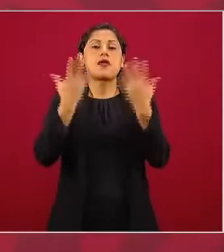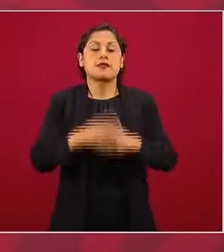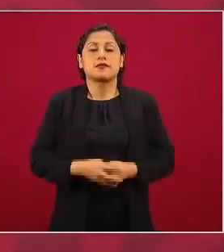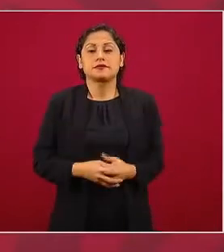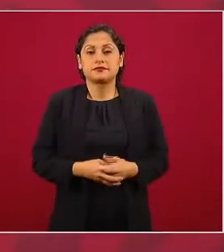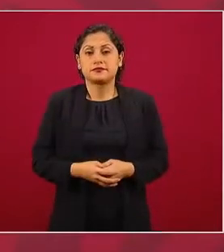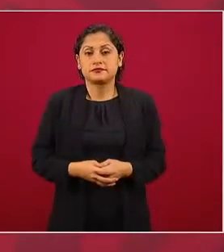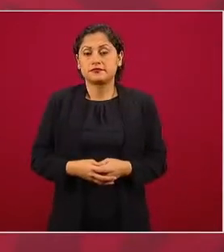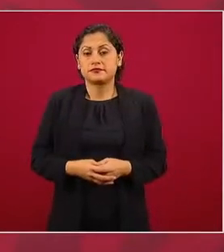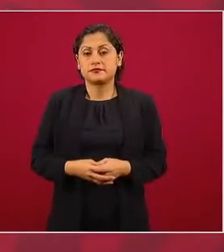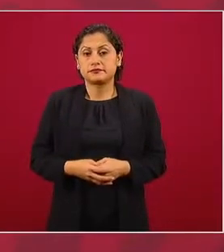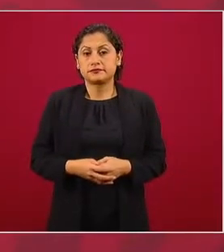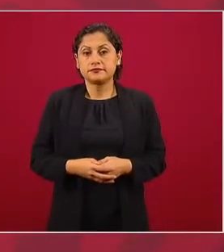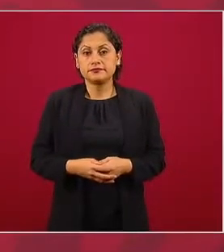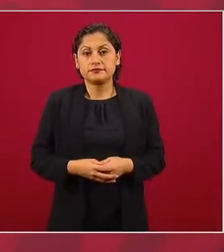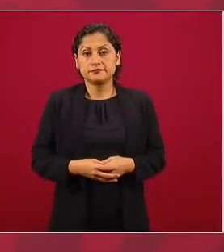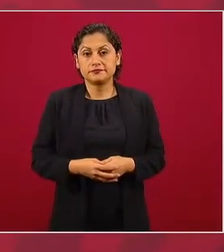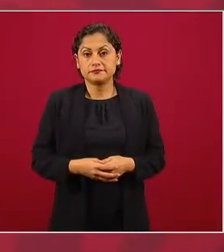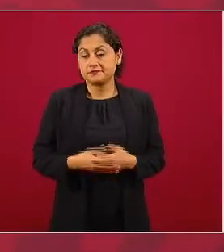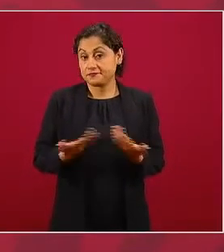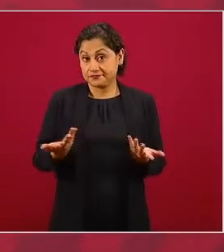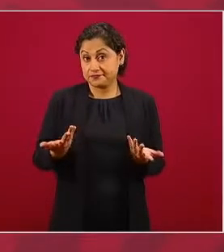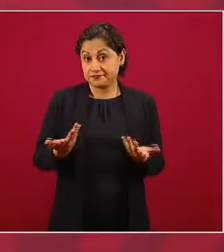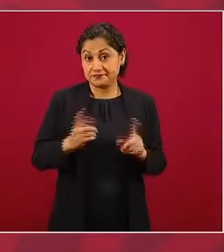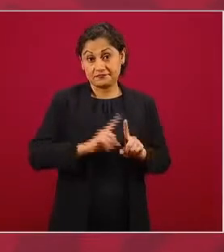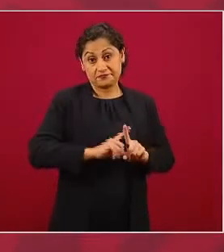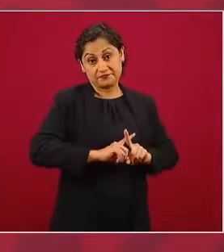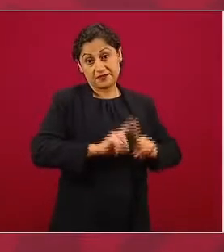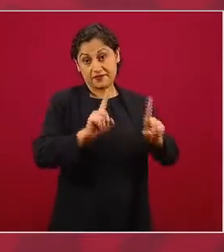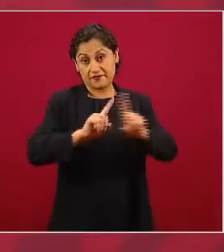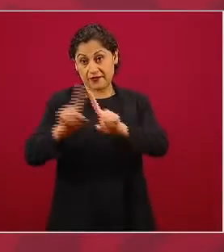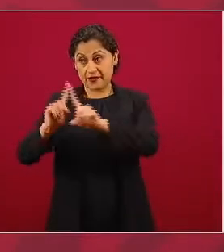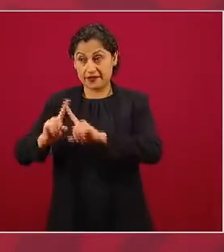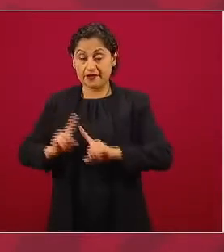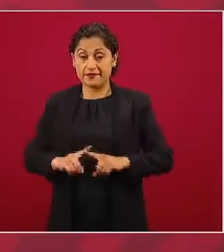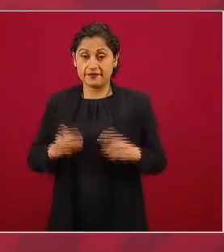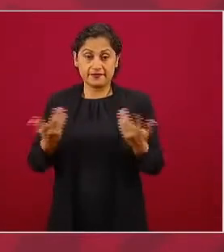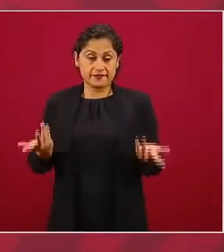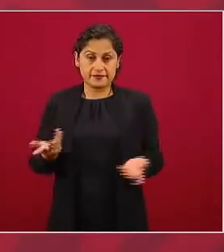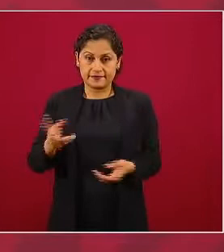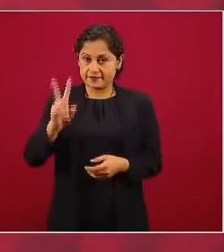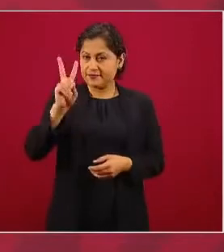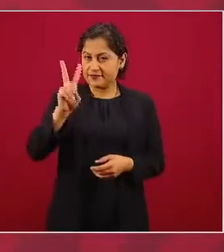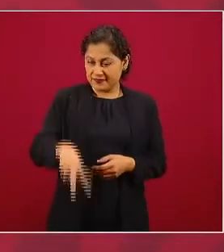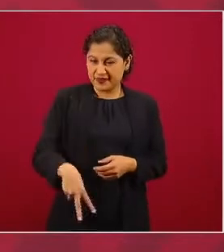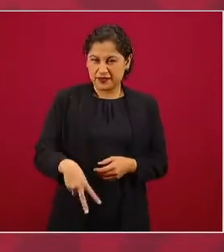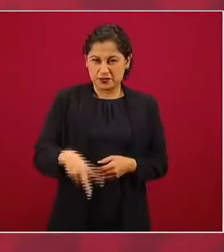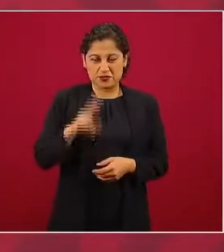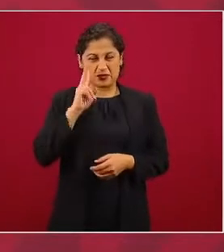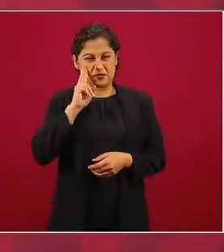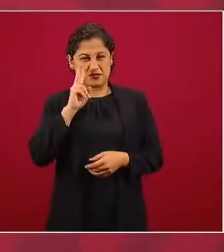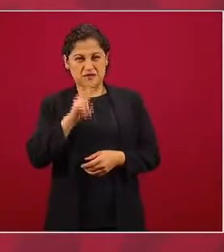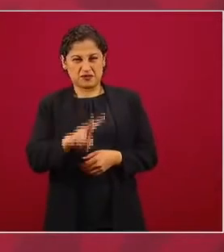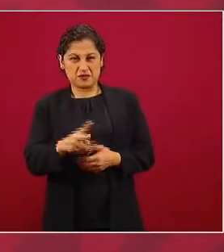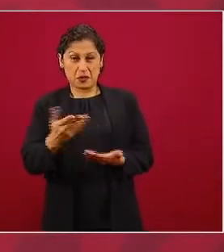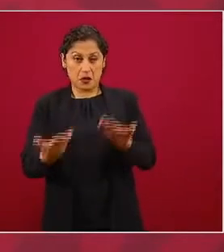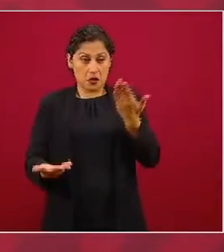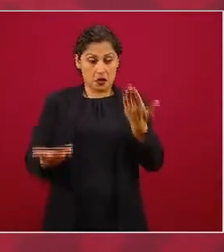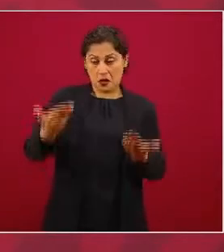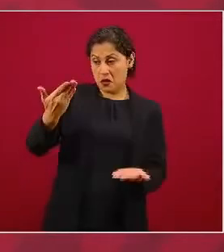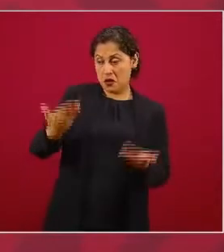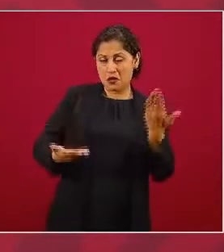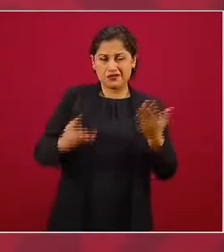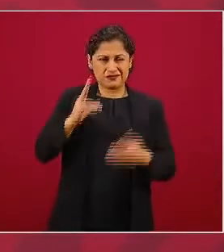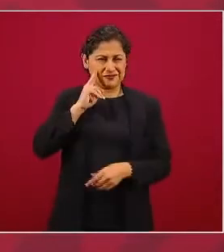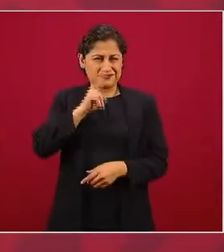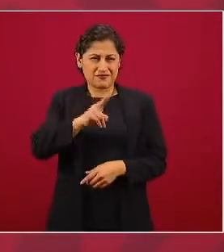feo y de mal gusto lo de las comparaciones cuando se trata